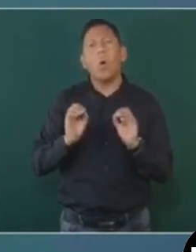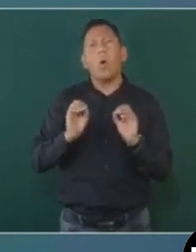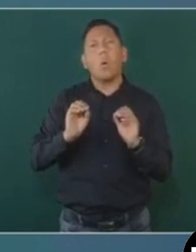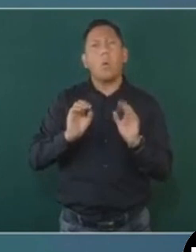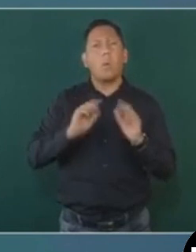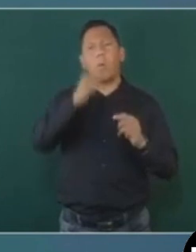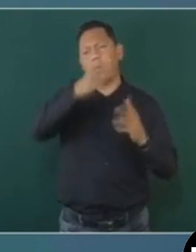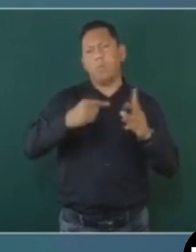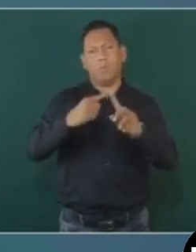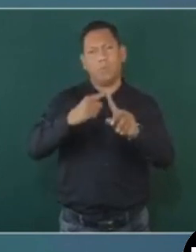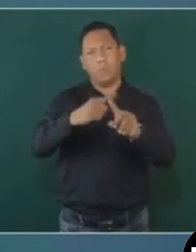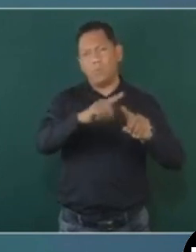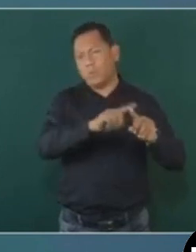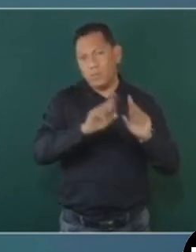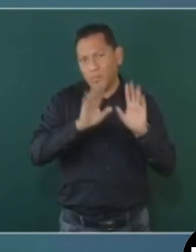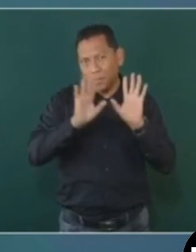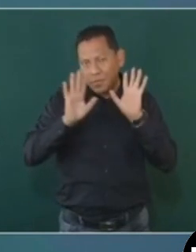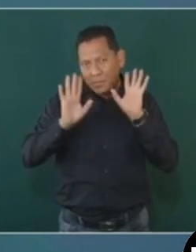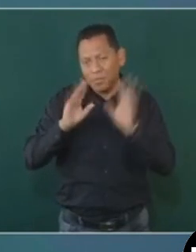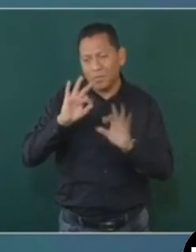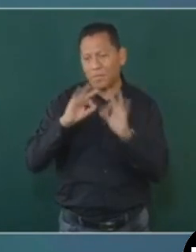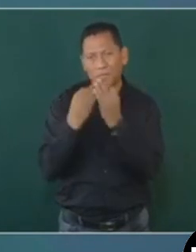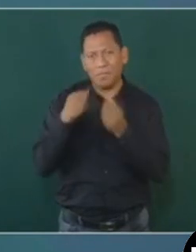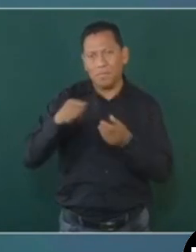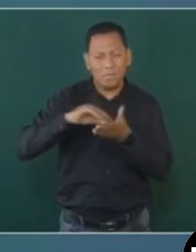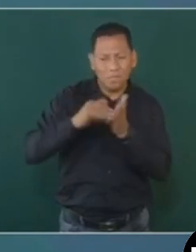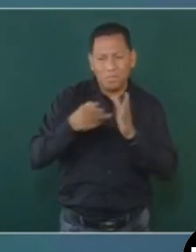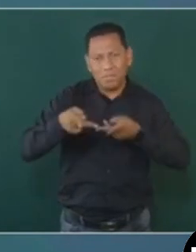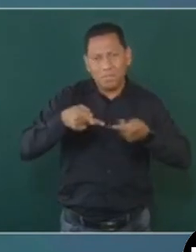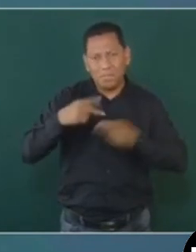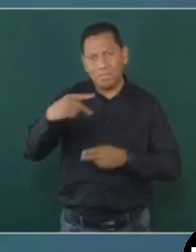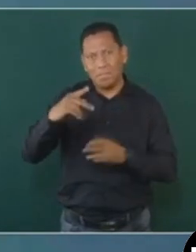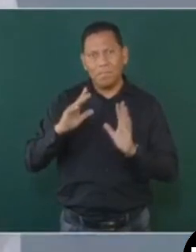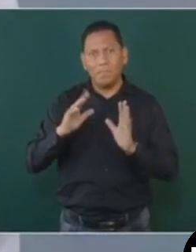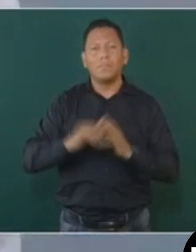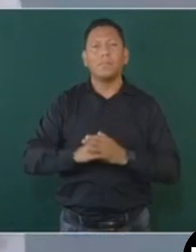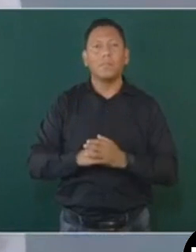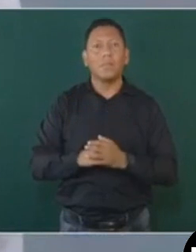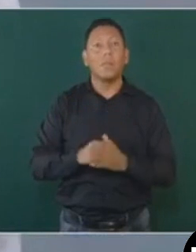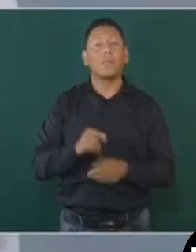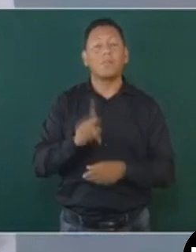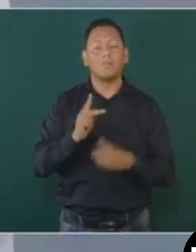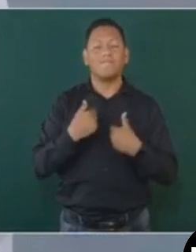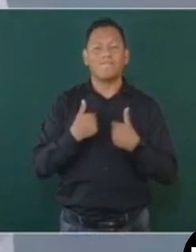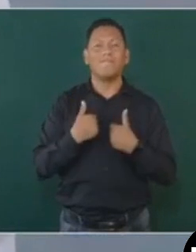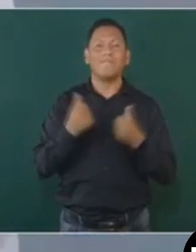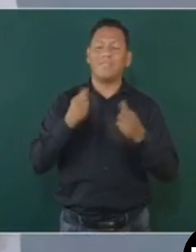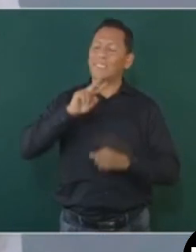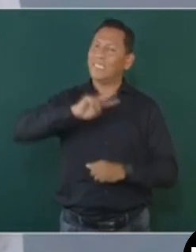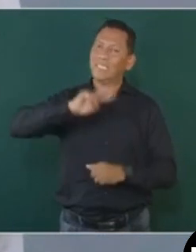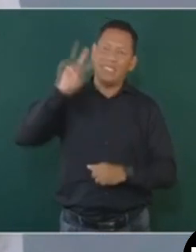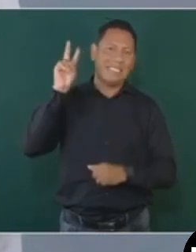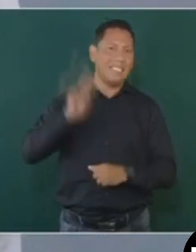cualquier otra estrategia, pero sin duda es inmoral.